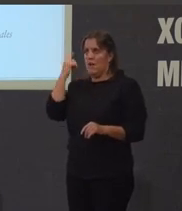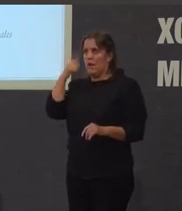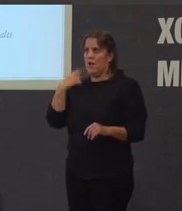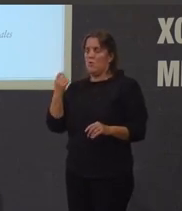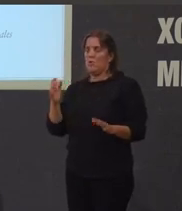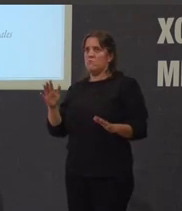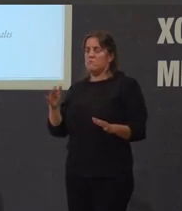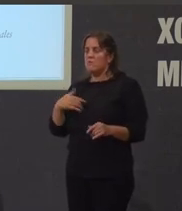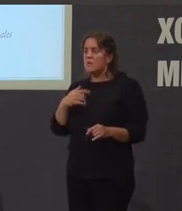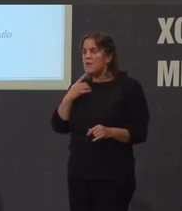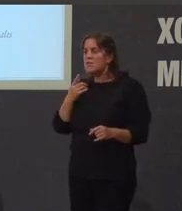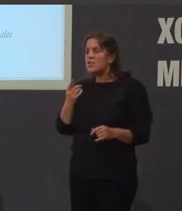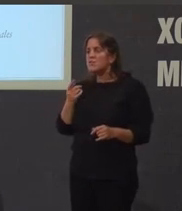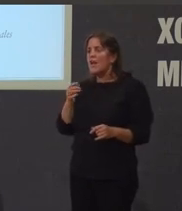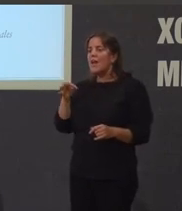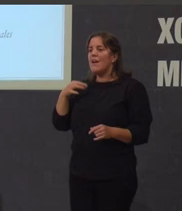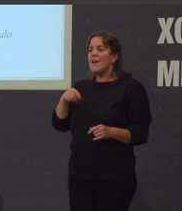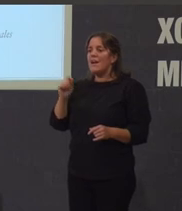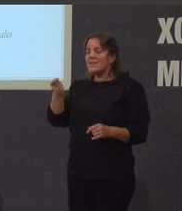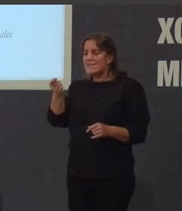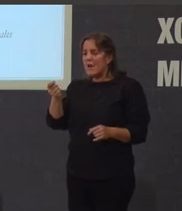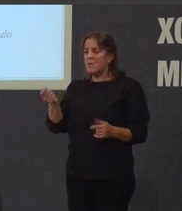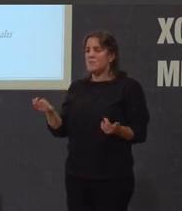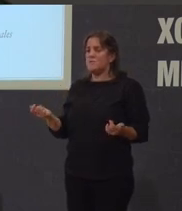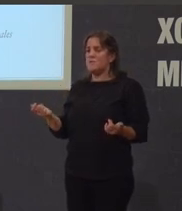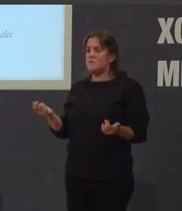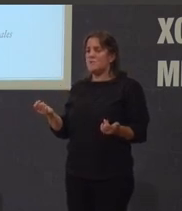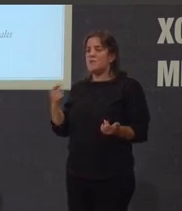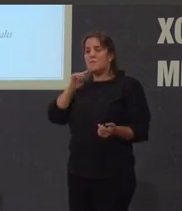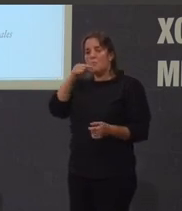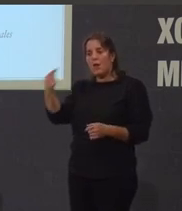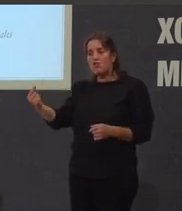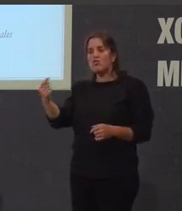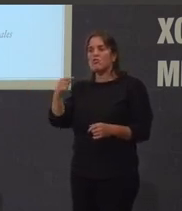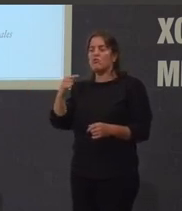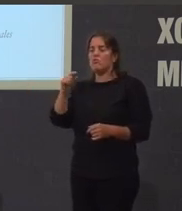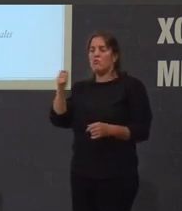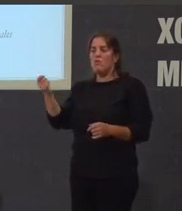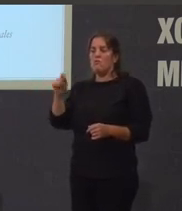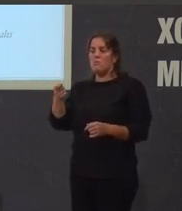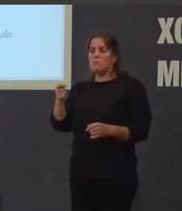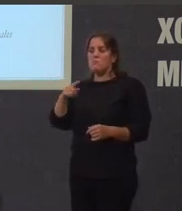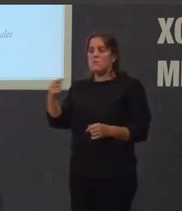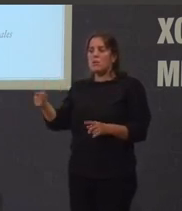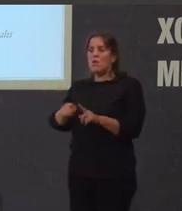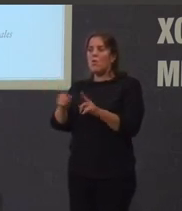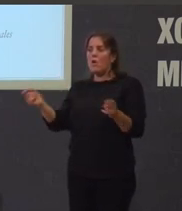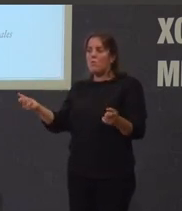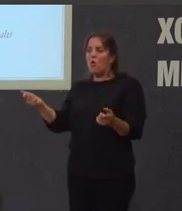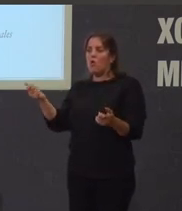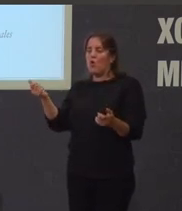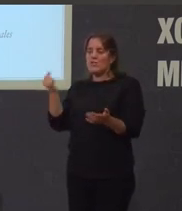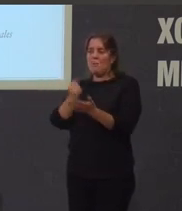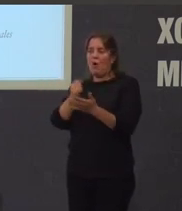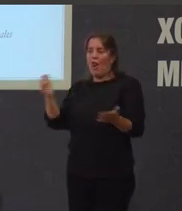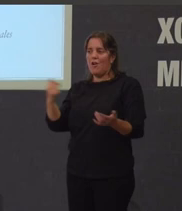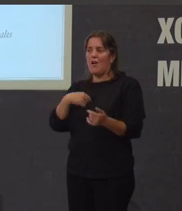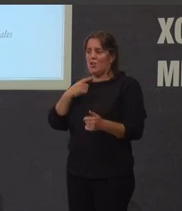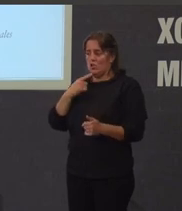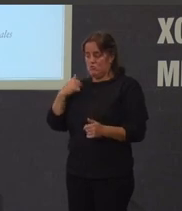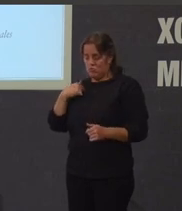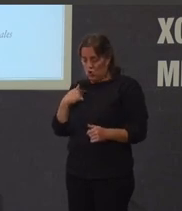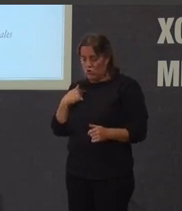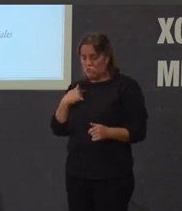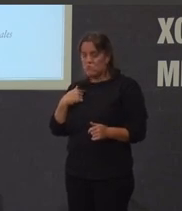e entón daba daba as Chaves dos pisos nese exercicio simbólico superpotente de eu